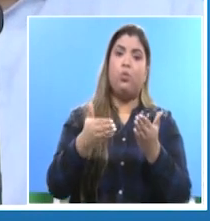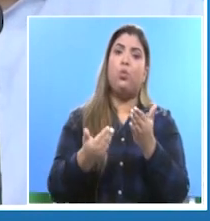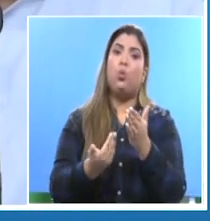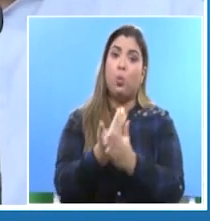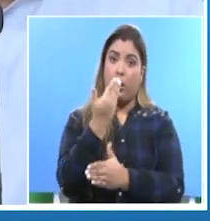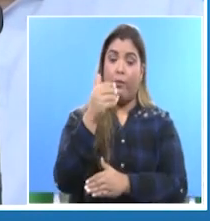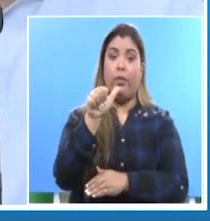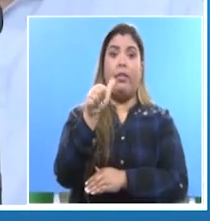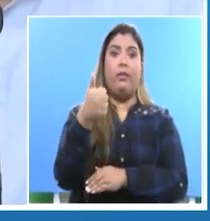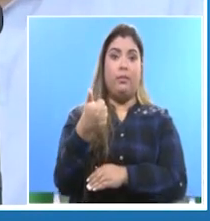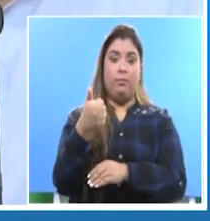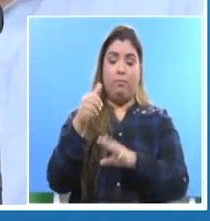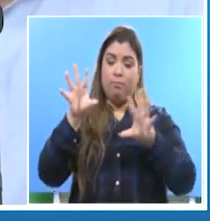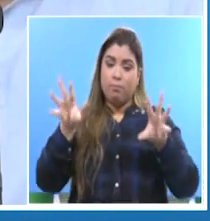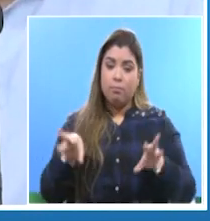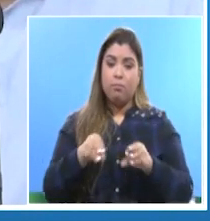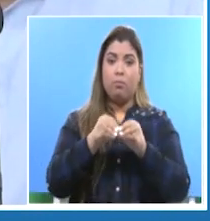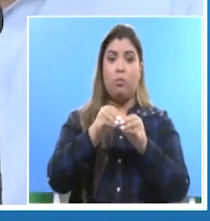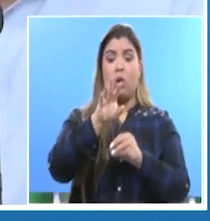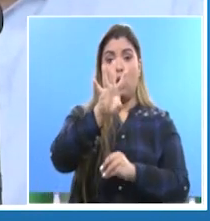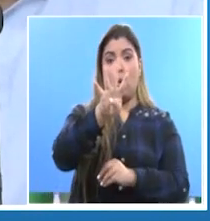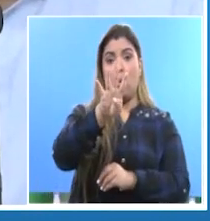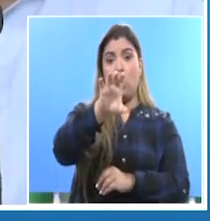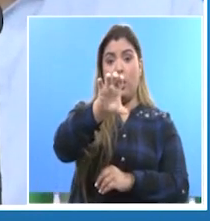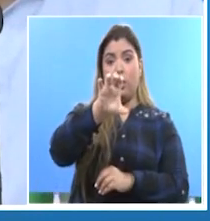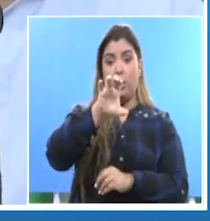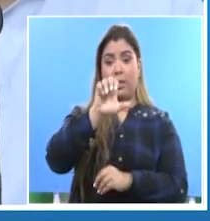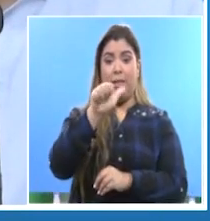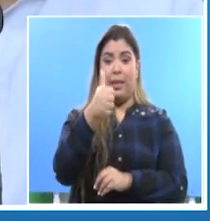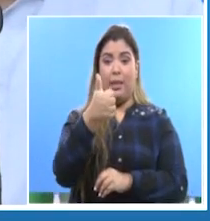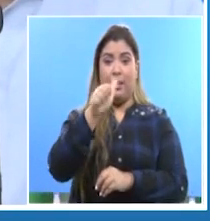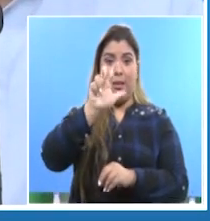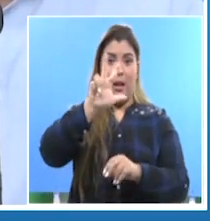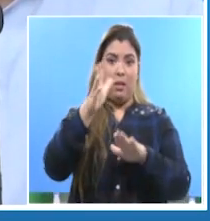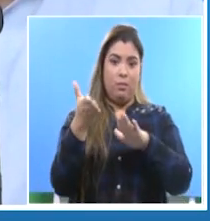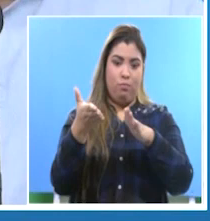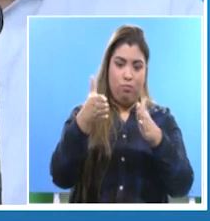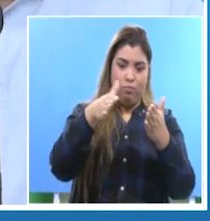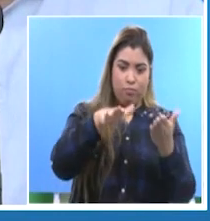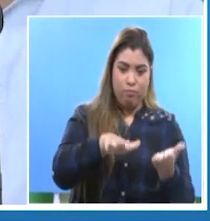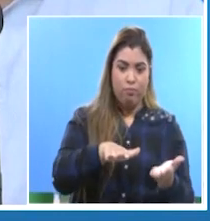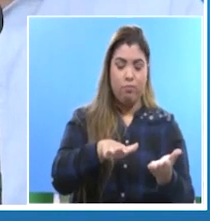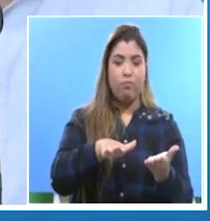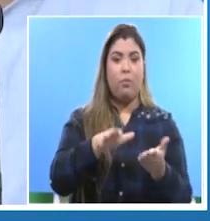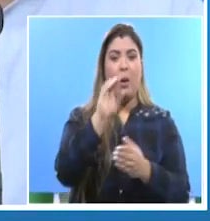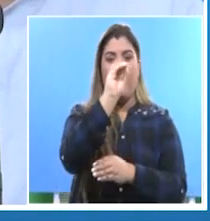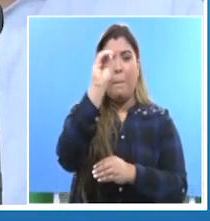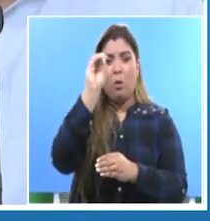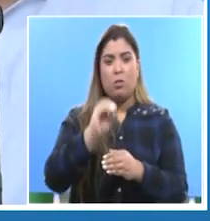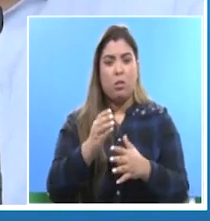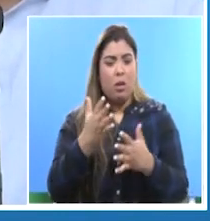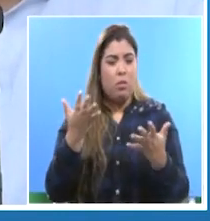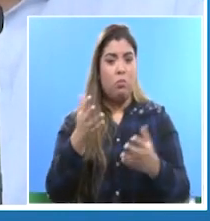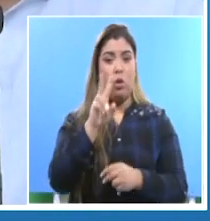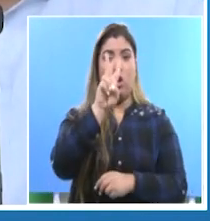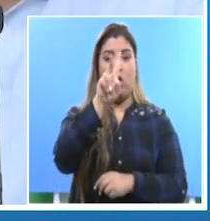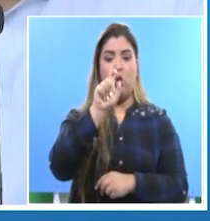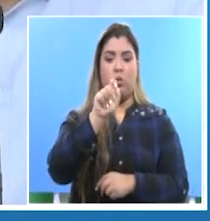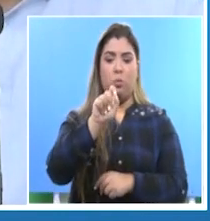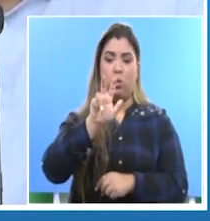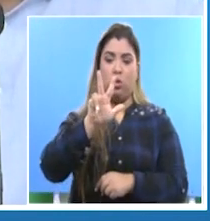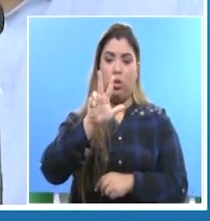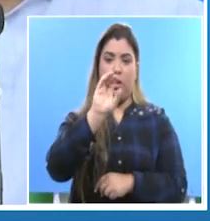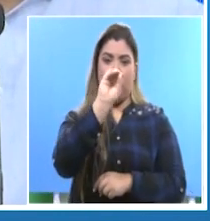lo que genera un acumulado de 413 y una tasa de letalidad en Panamá del 2.3%.